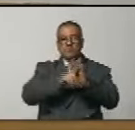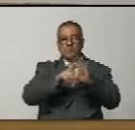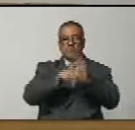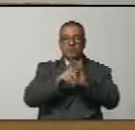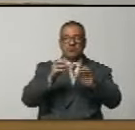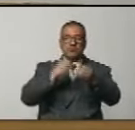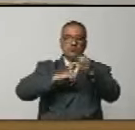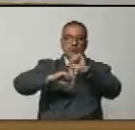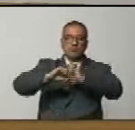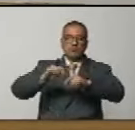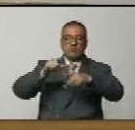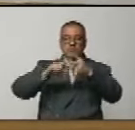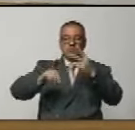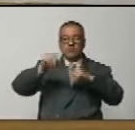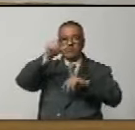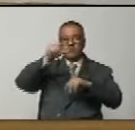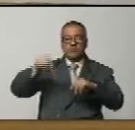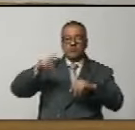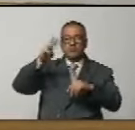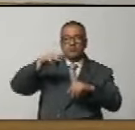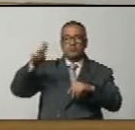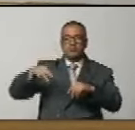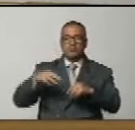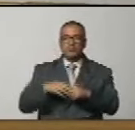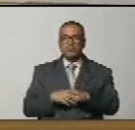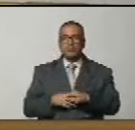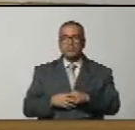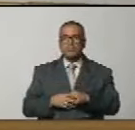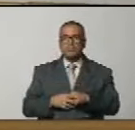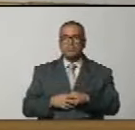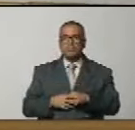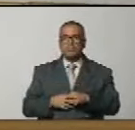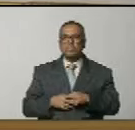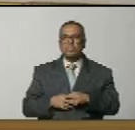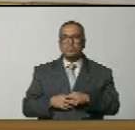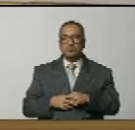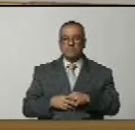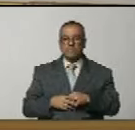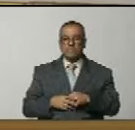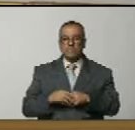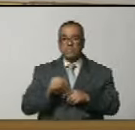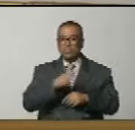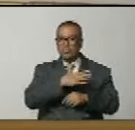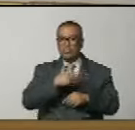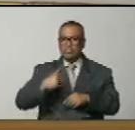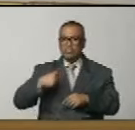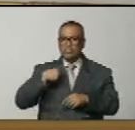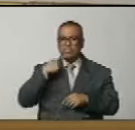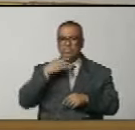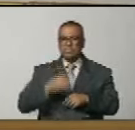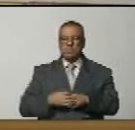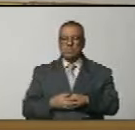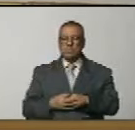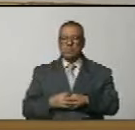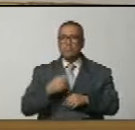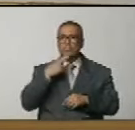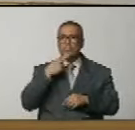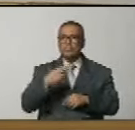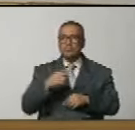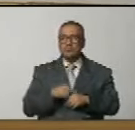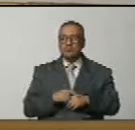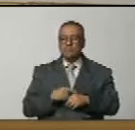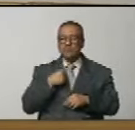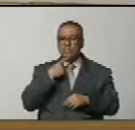para la defensa de la Guayana Ezequiva y quería solicitar